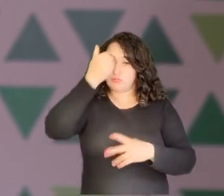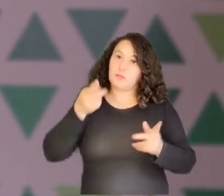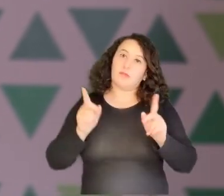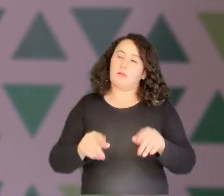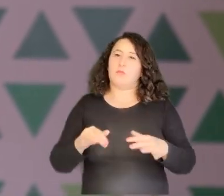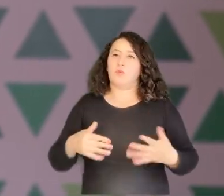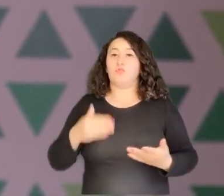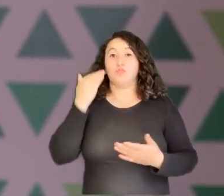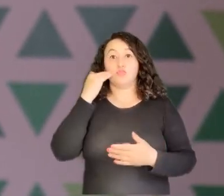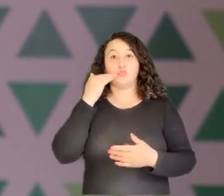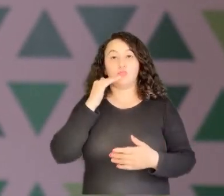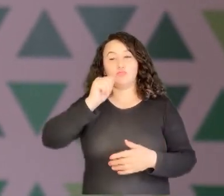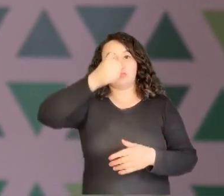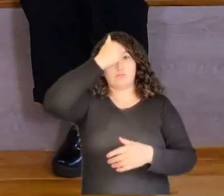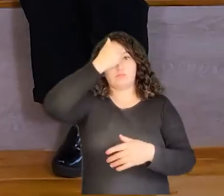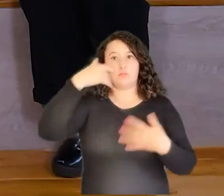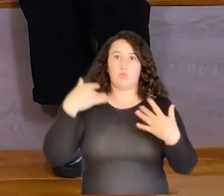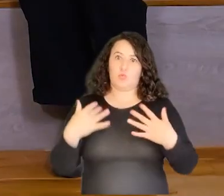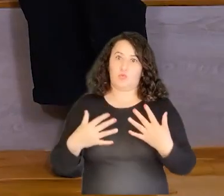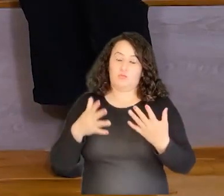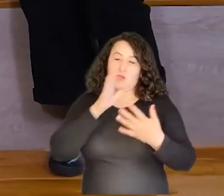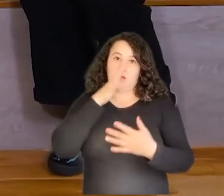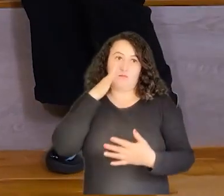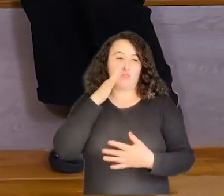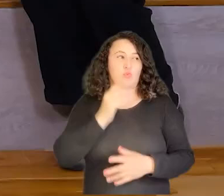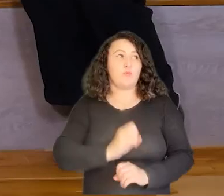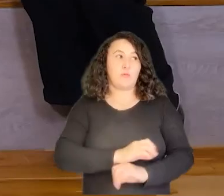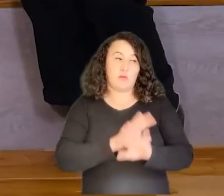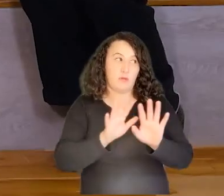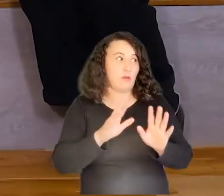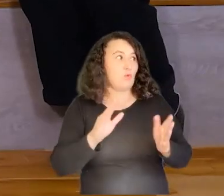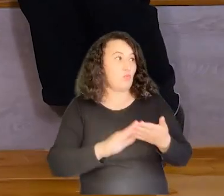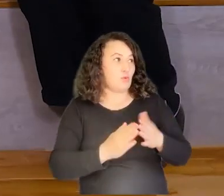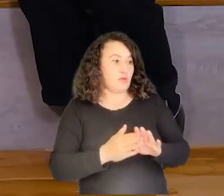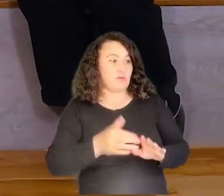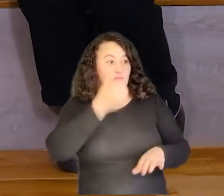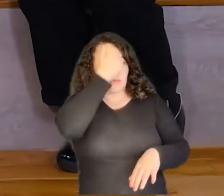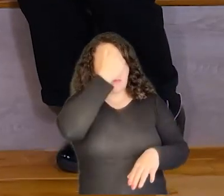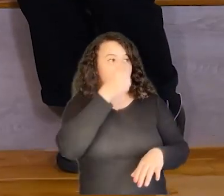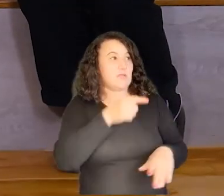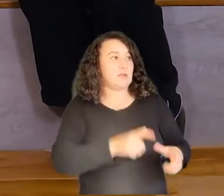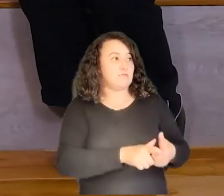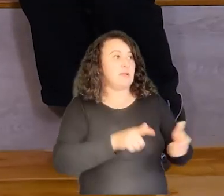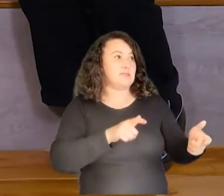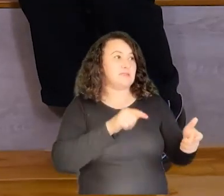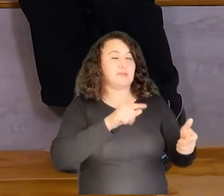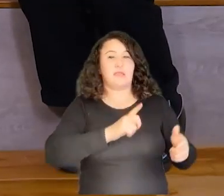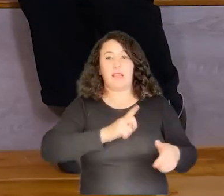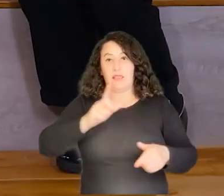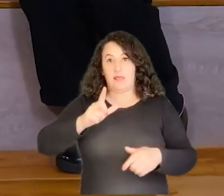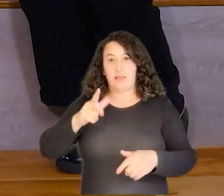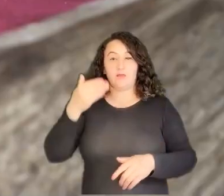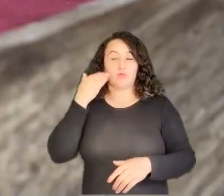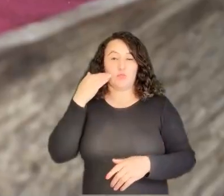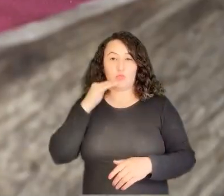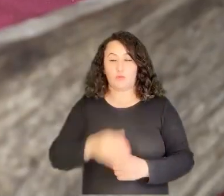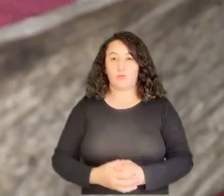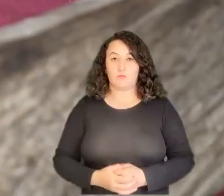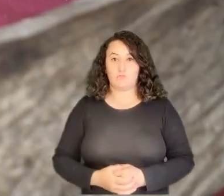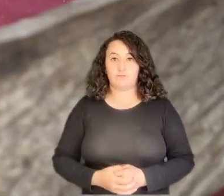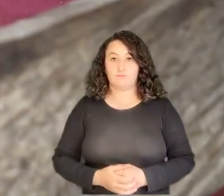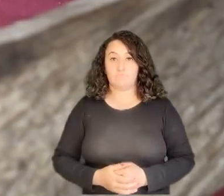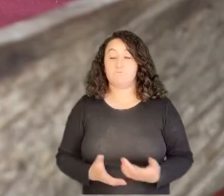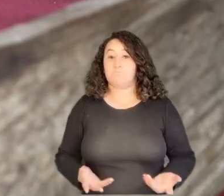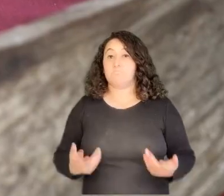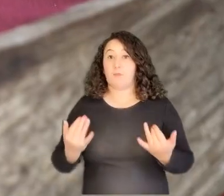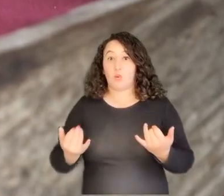las mujeres, que la mujer es muy importante en el campo. Varias de las comunidades que tenemos priorizadas están lideradas por mujeres. Tenemos